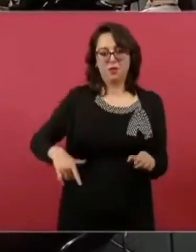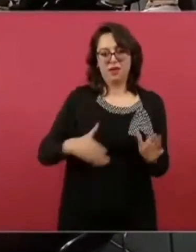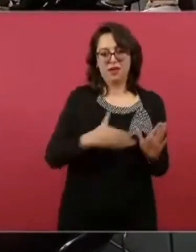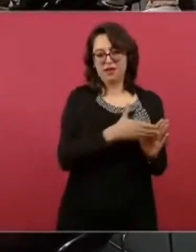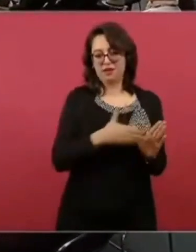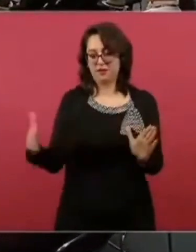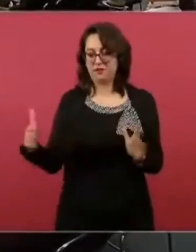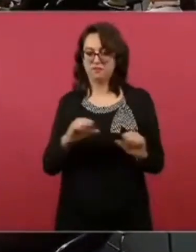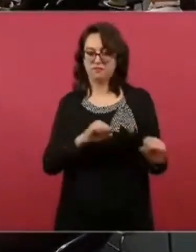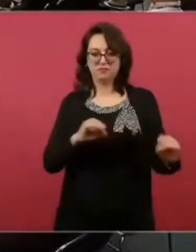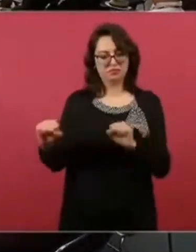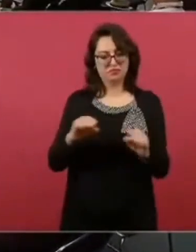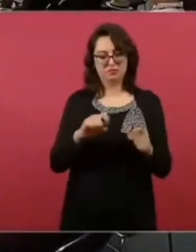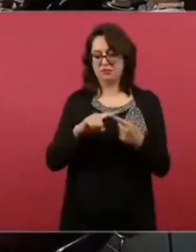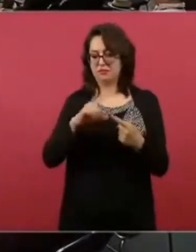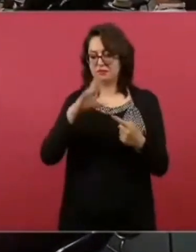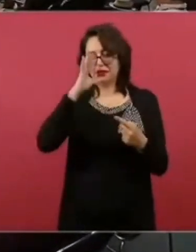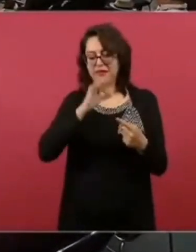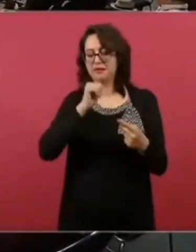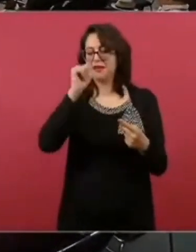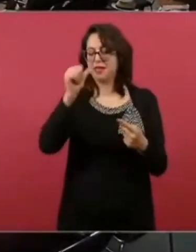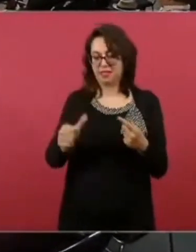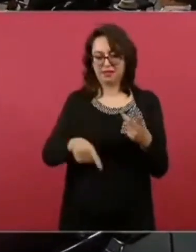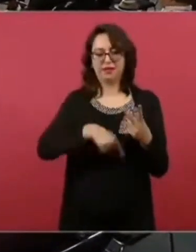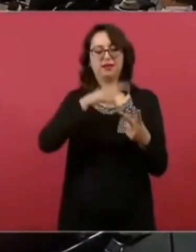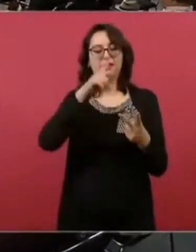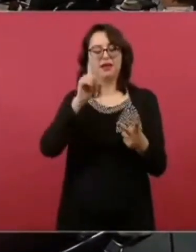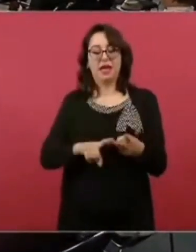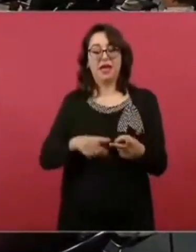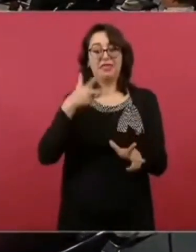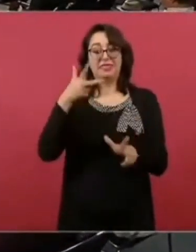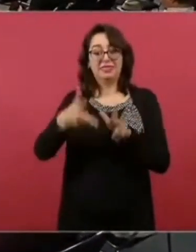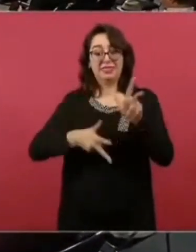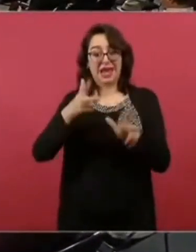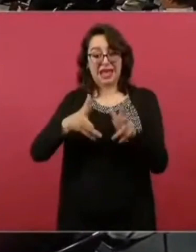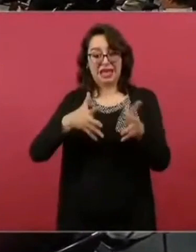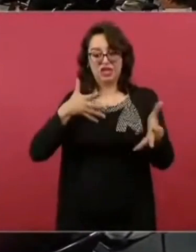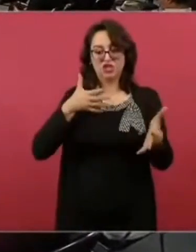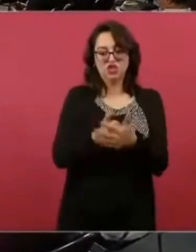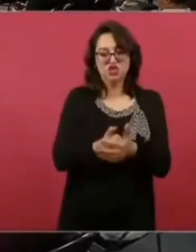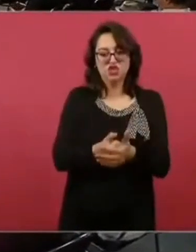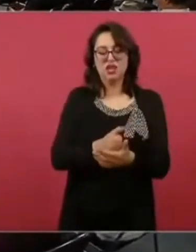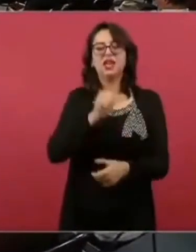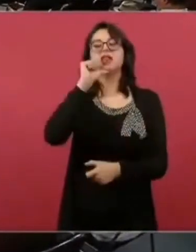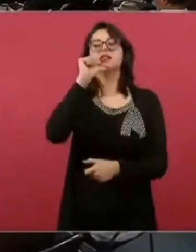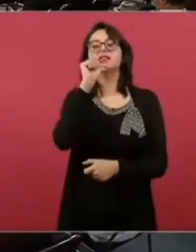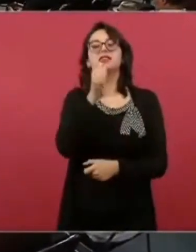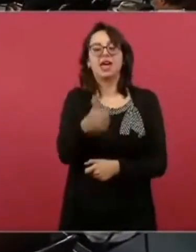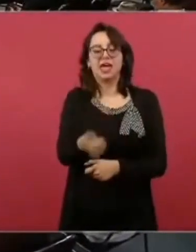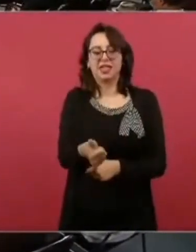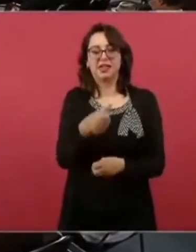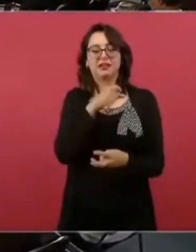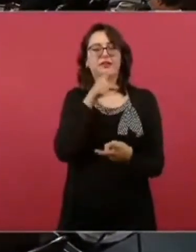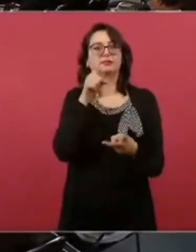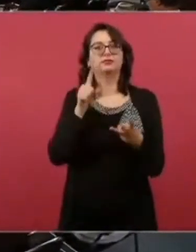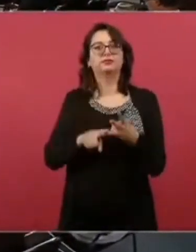choque de trenes, un accidente